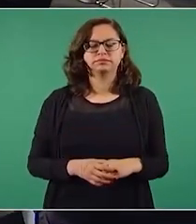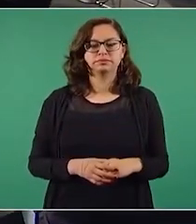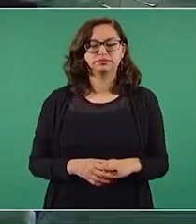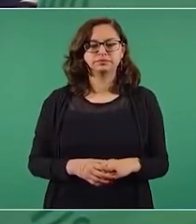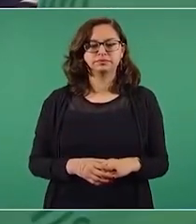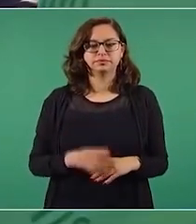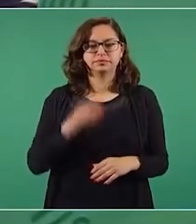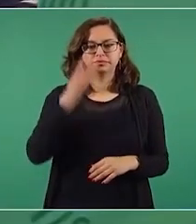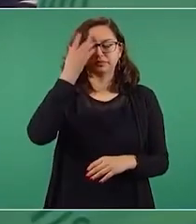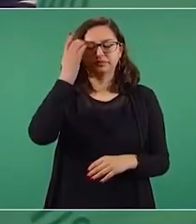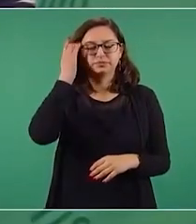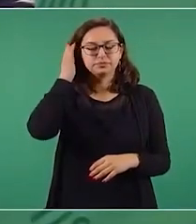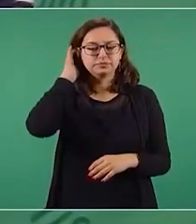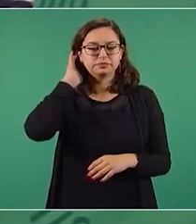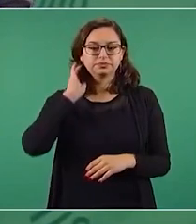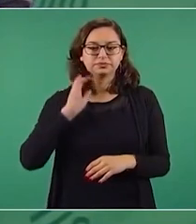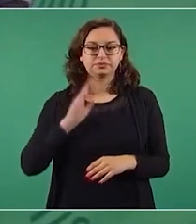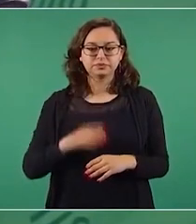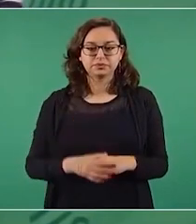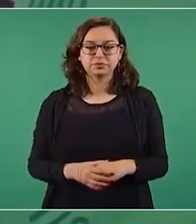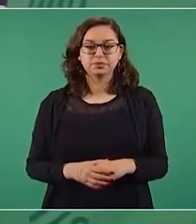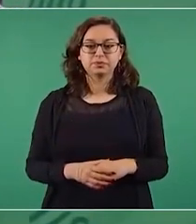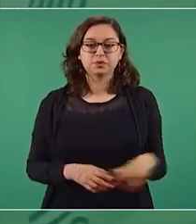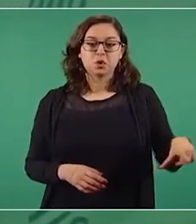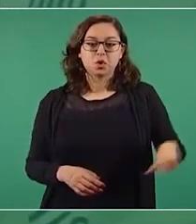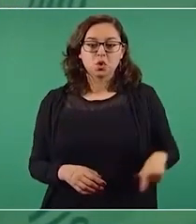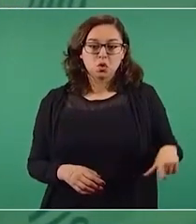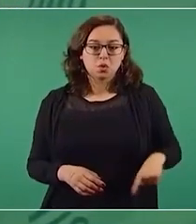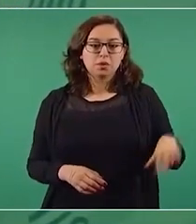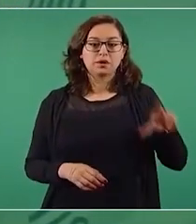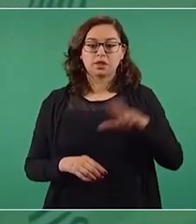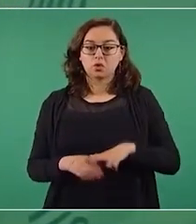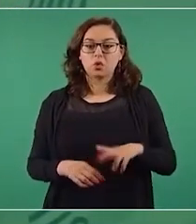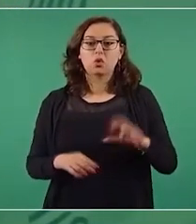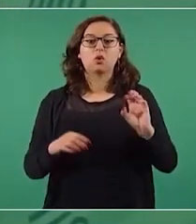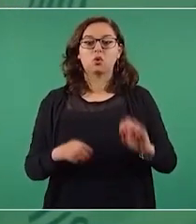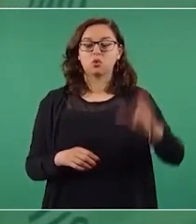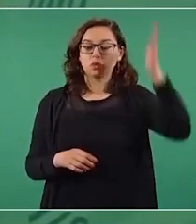gobernadores y a otros dirigentes